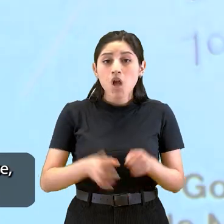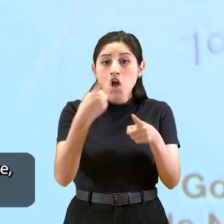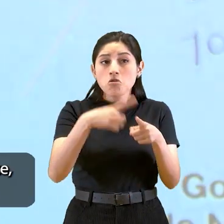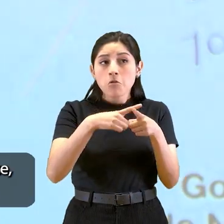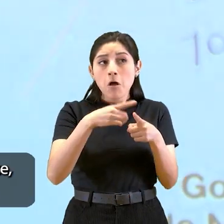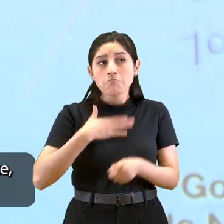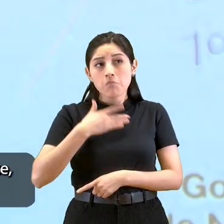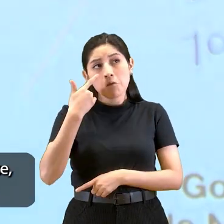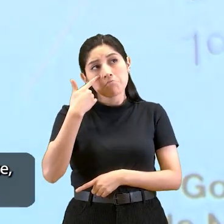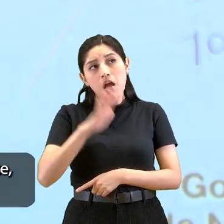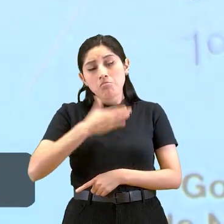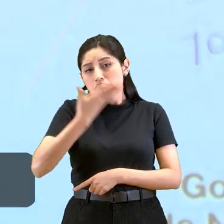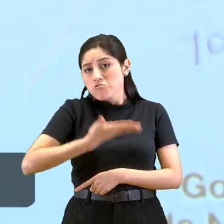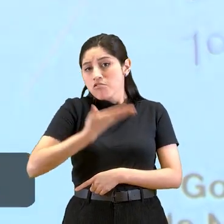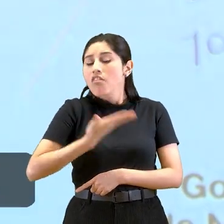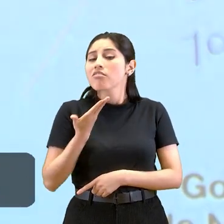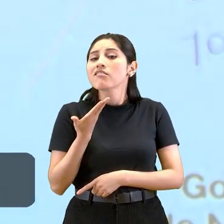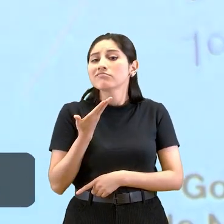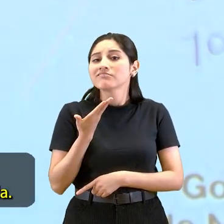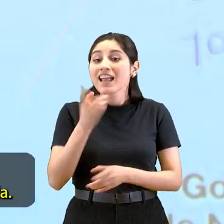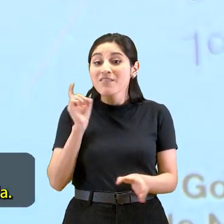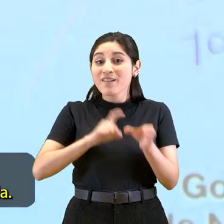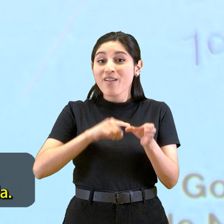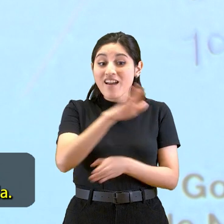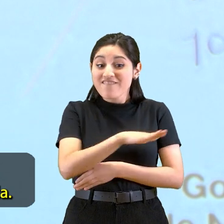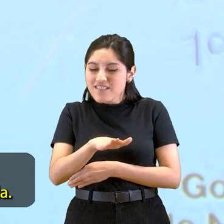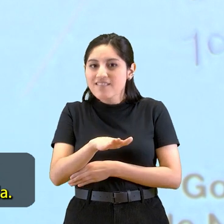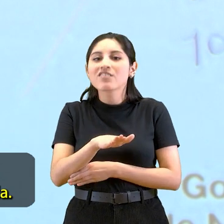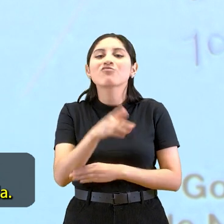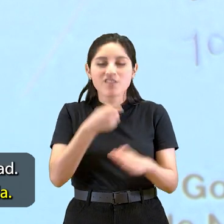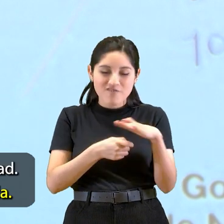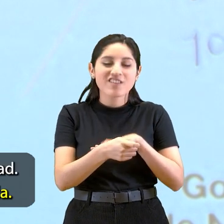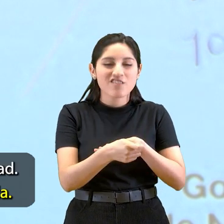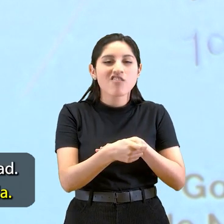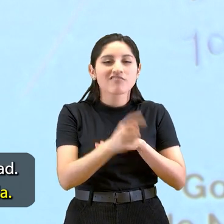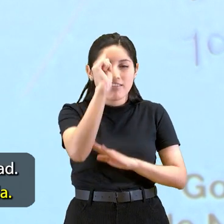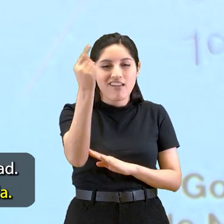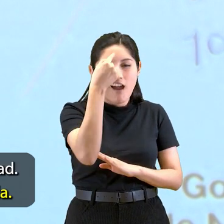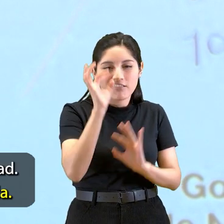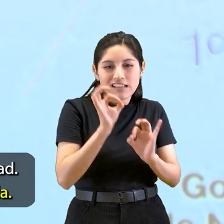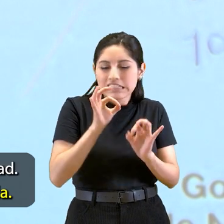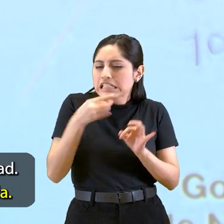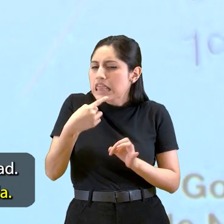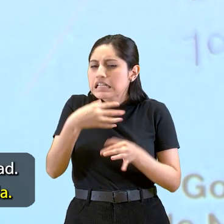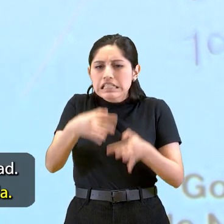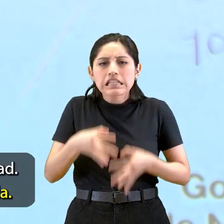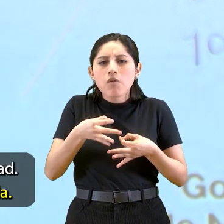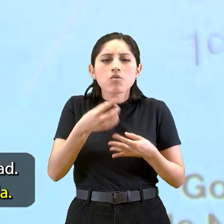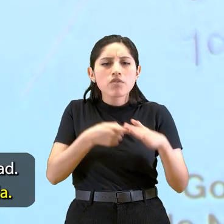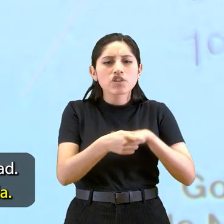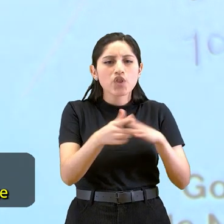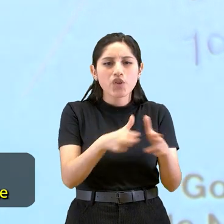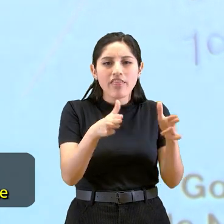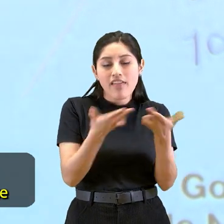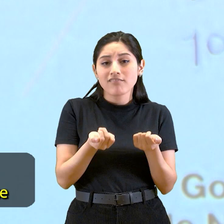Un elemento que a también me parece importante y es que la participación infantil es una inversión en cantera, siempre decimos, una inversión en sociedad.